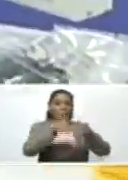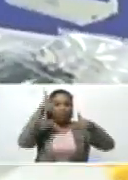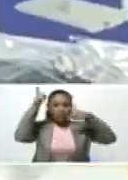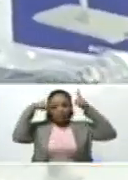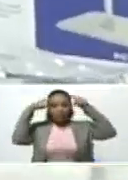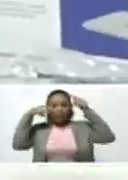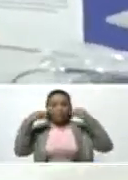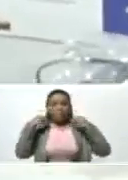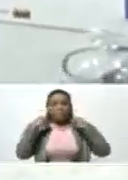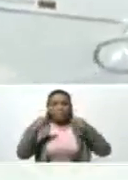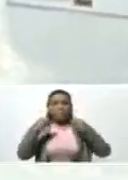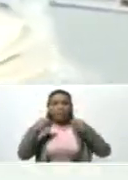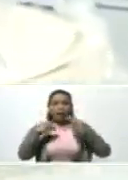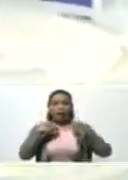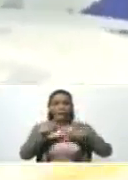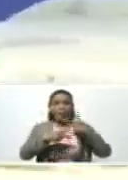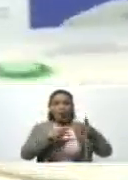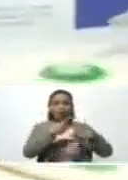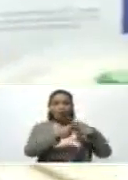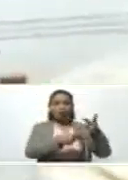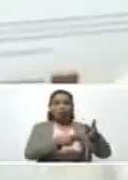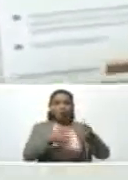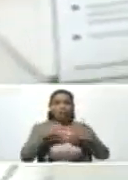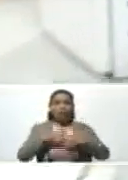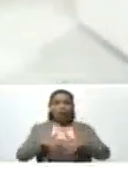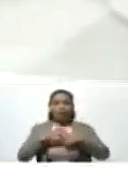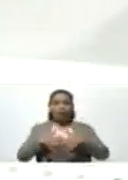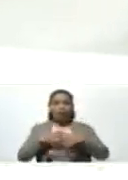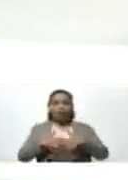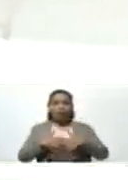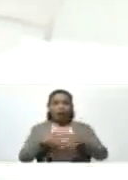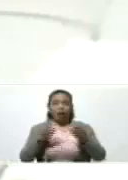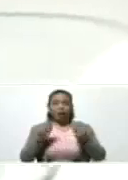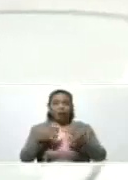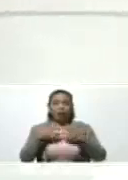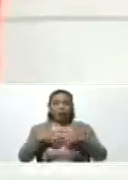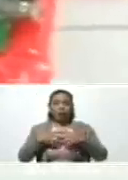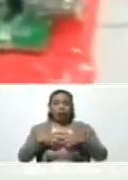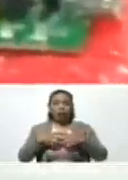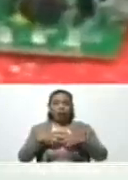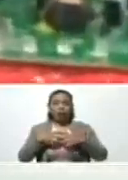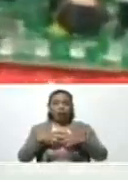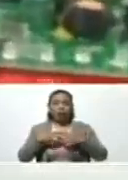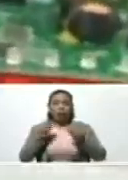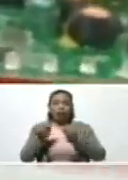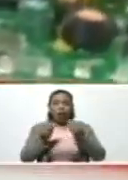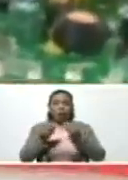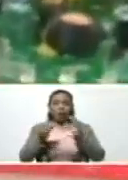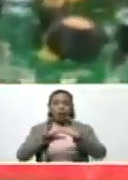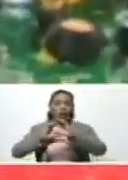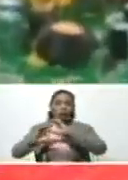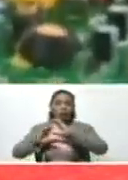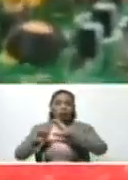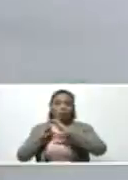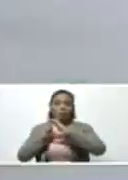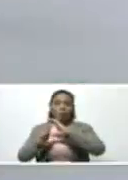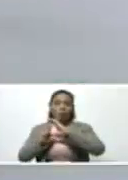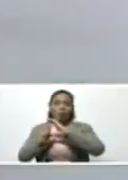para la producción industrial tanto en el motor industrial como en el motor telecomunicaciones.